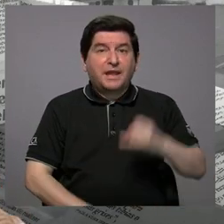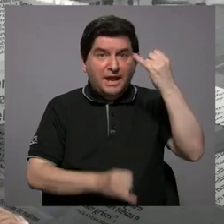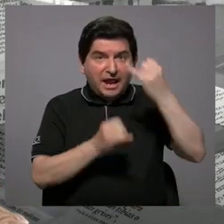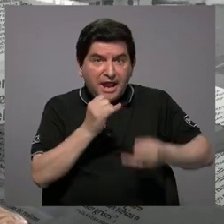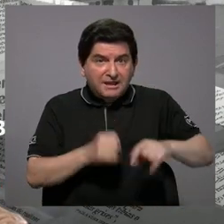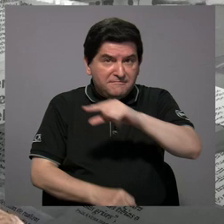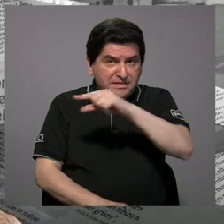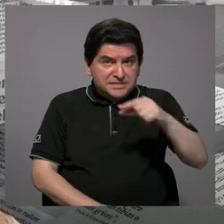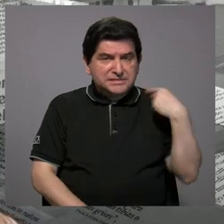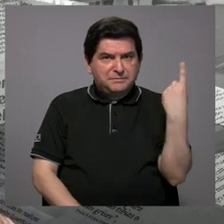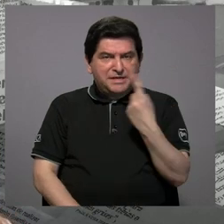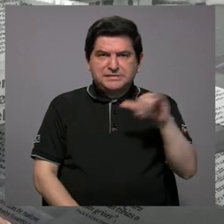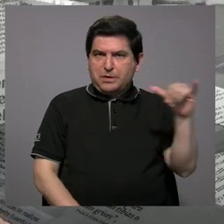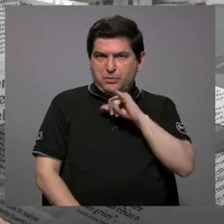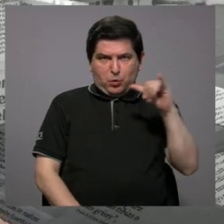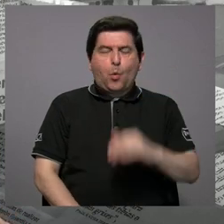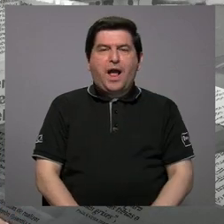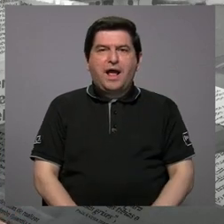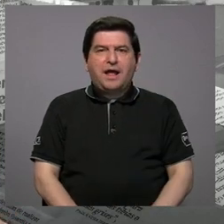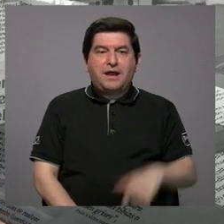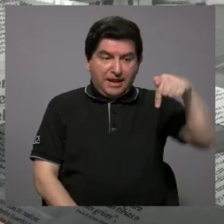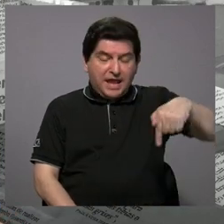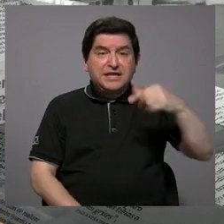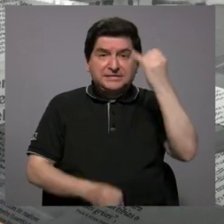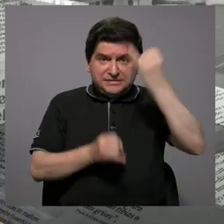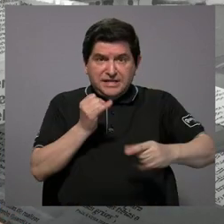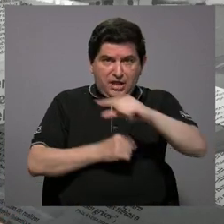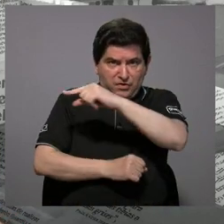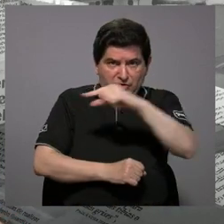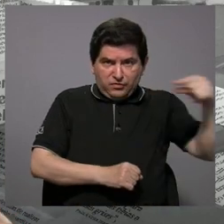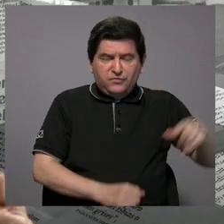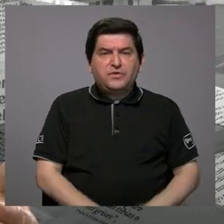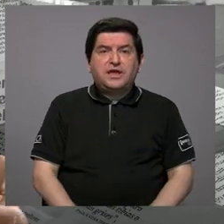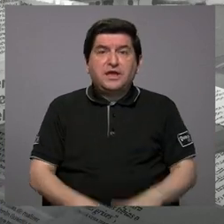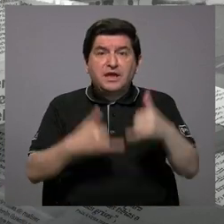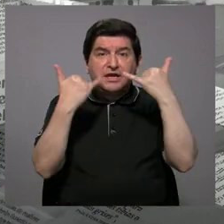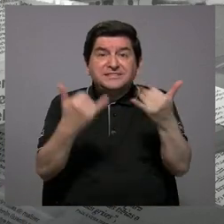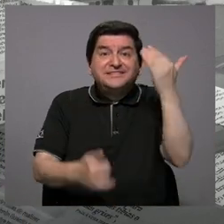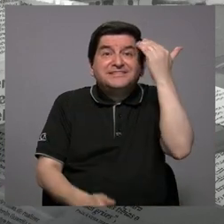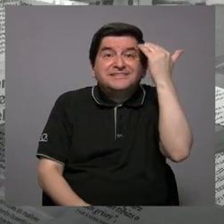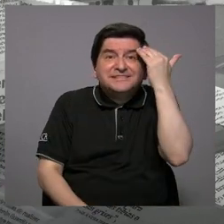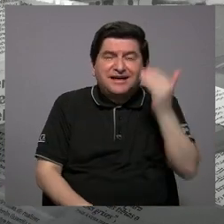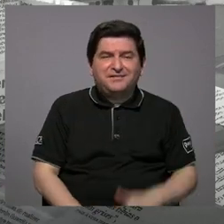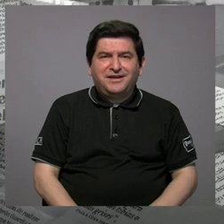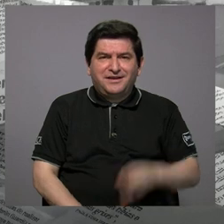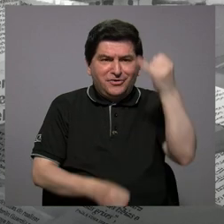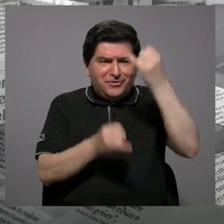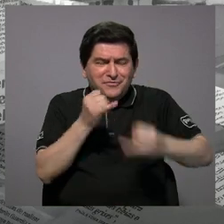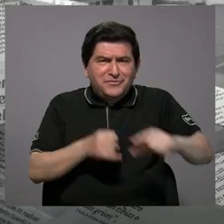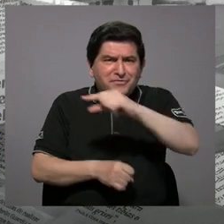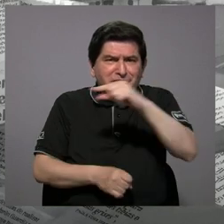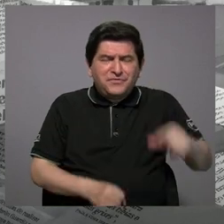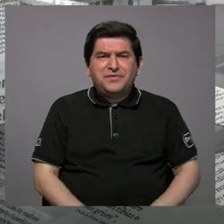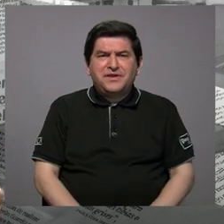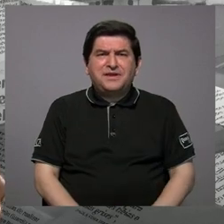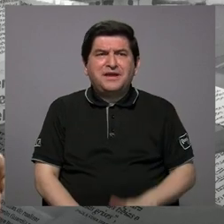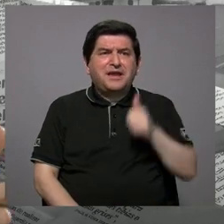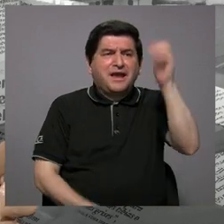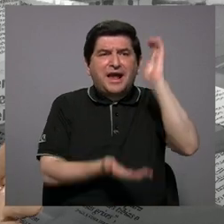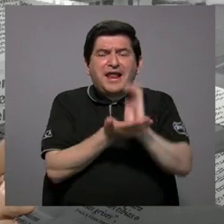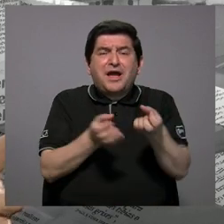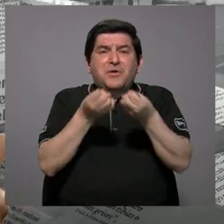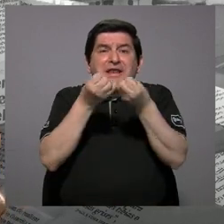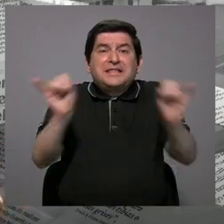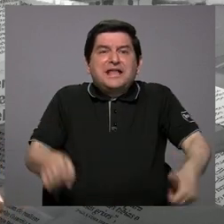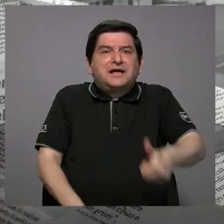todos los fines de semana ocurrió lo mismo. Este fin de semana ocurrió, que ya lo sabíamos porque los fines de semana dejan el cantón de la juelita